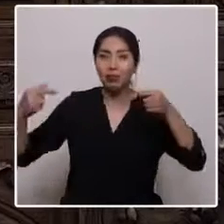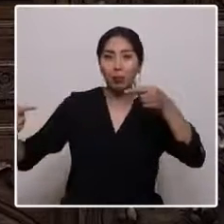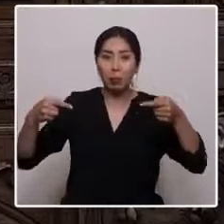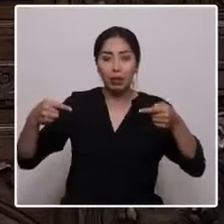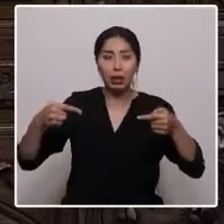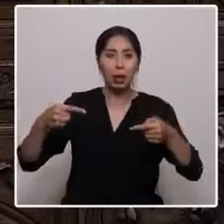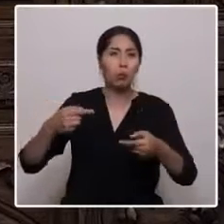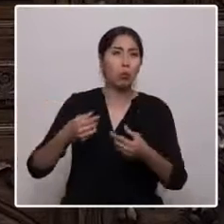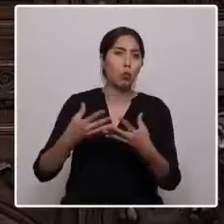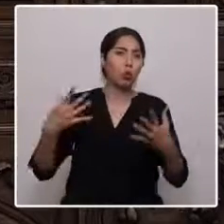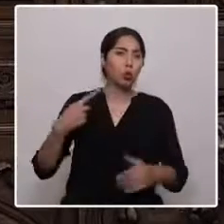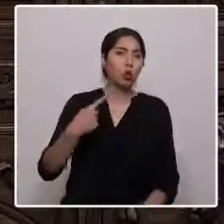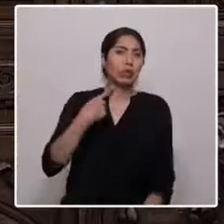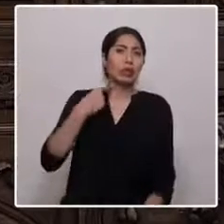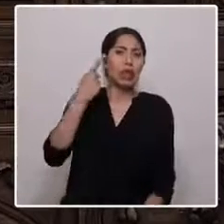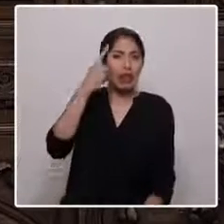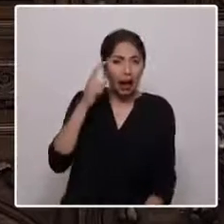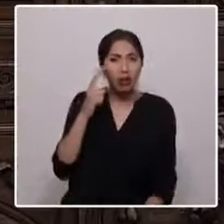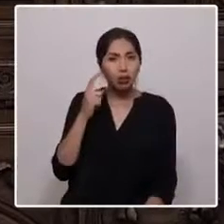pasado a nuestro país y al mundo.